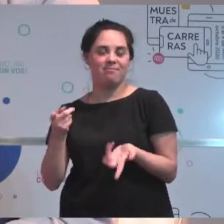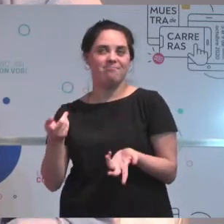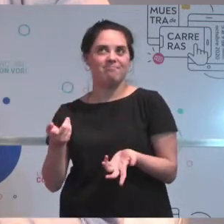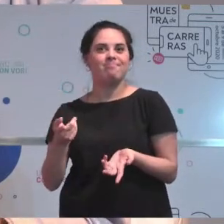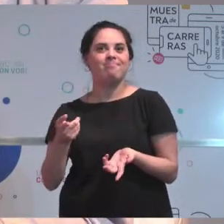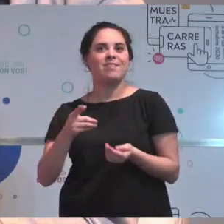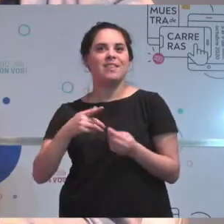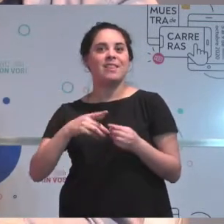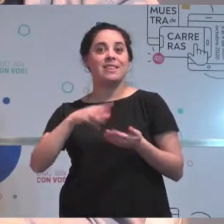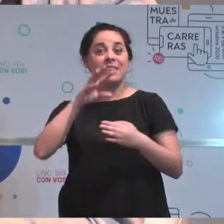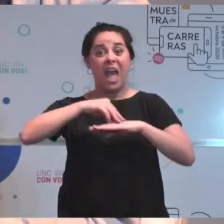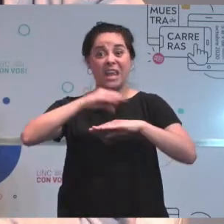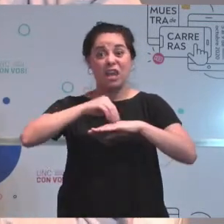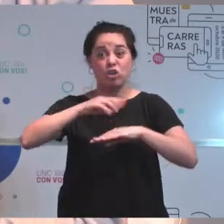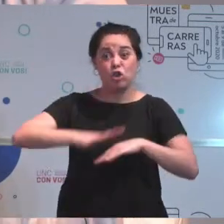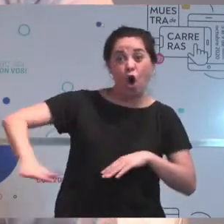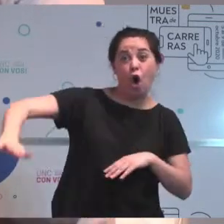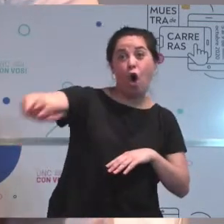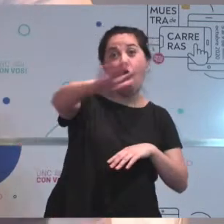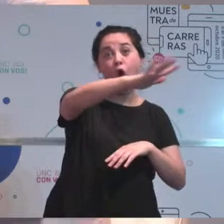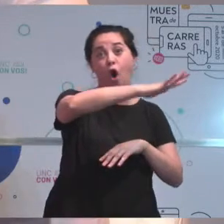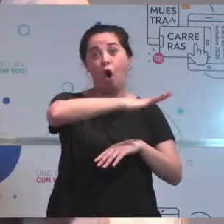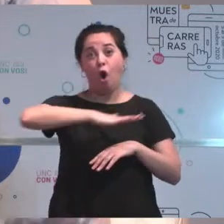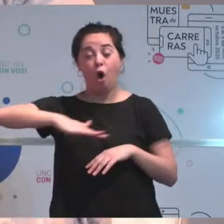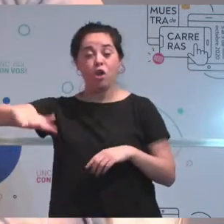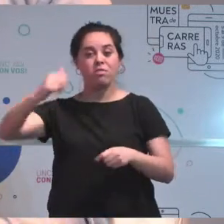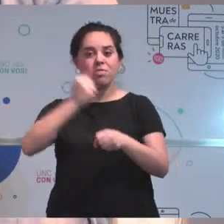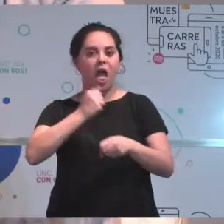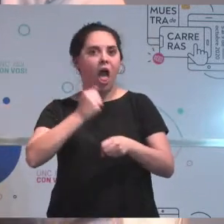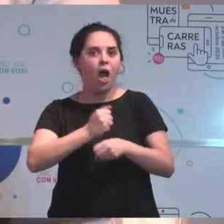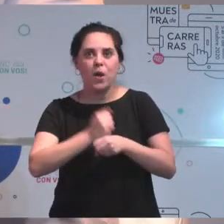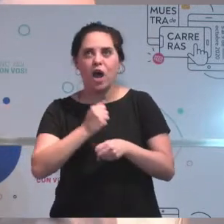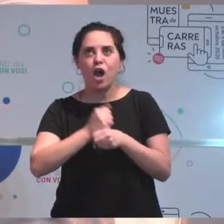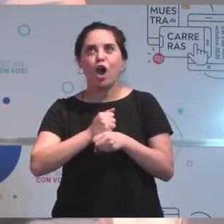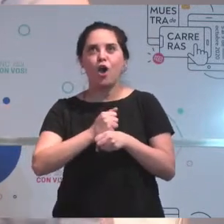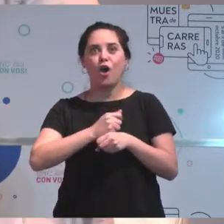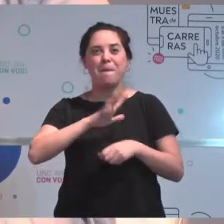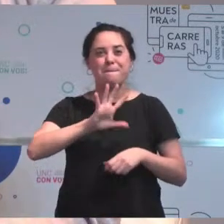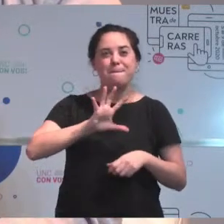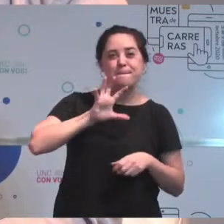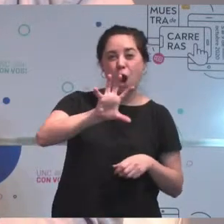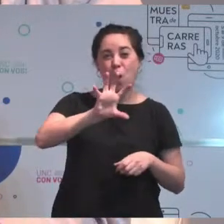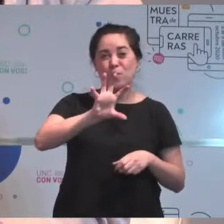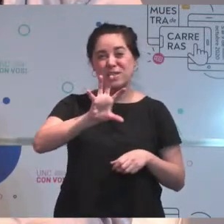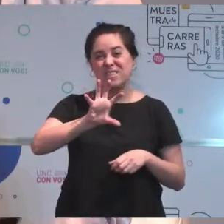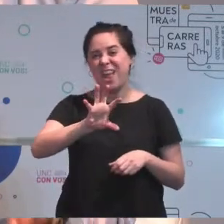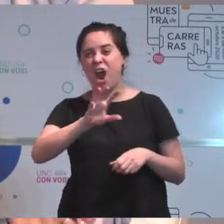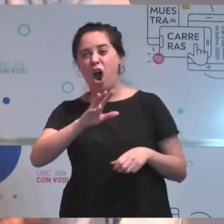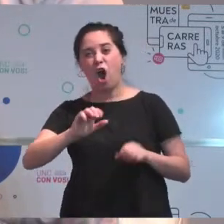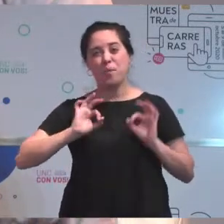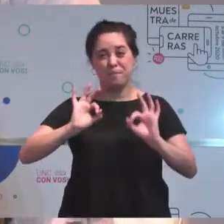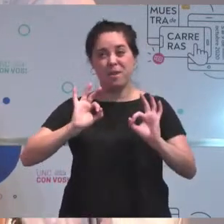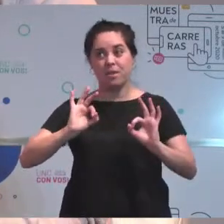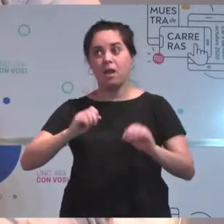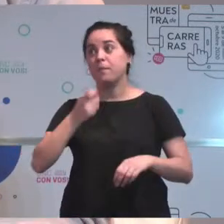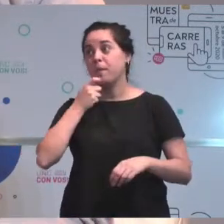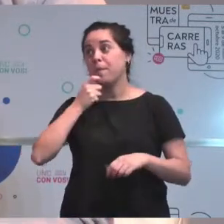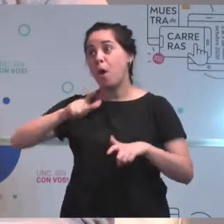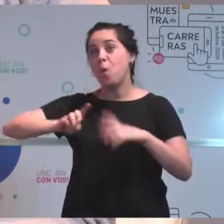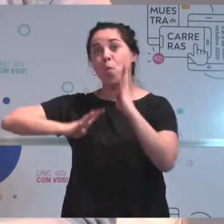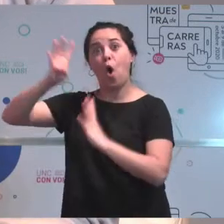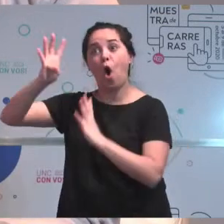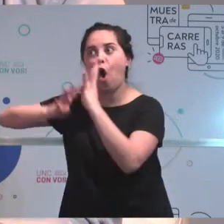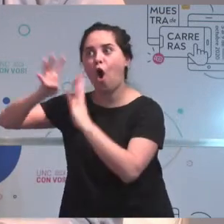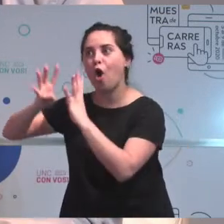territorio, en este caso con toda la provincia, y viendo si me clasificó bien los bosques, si me identificó bien las que son pasturas, si identificó bien la parte de